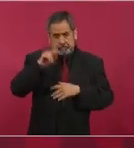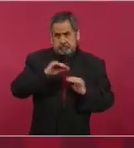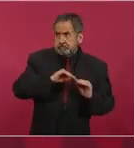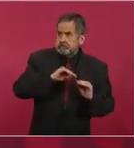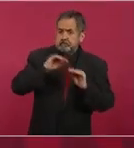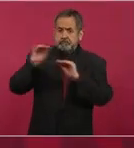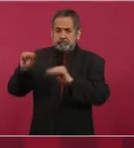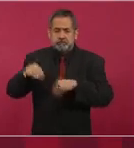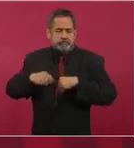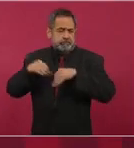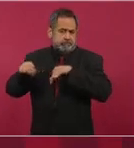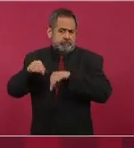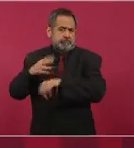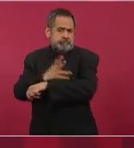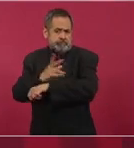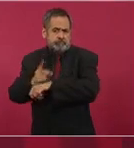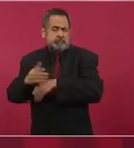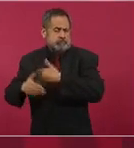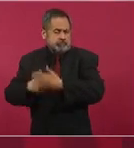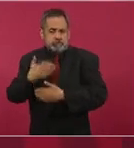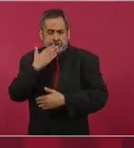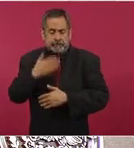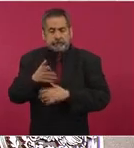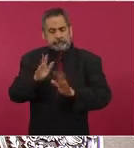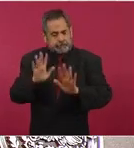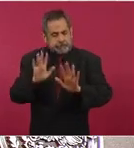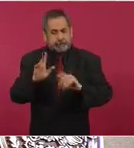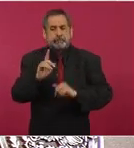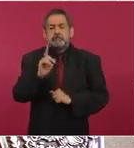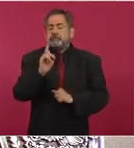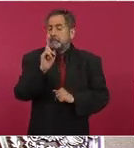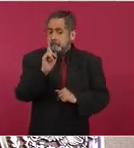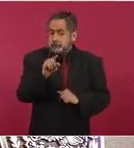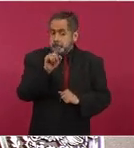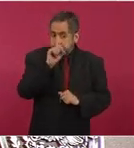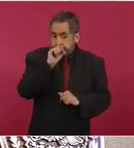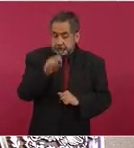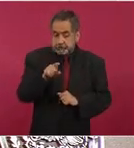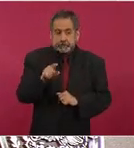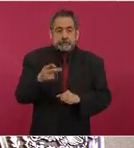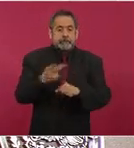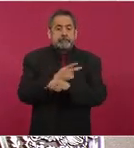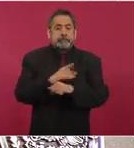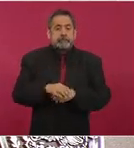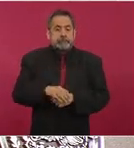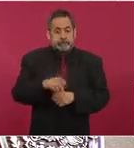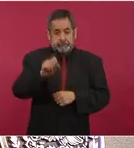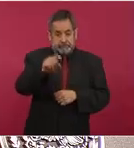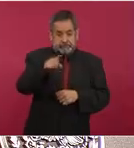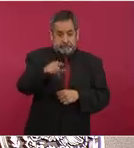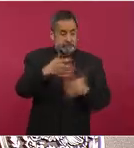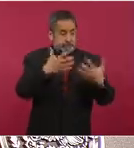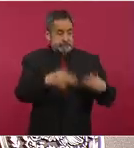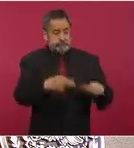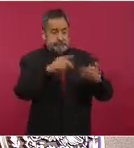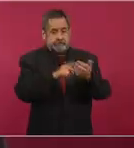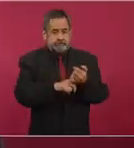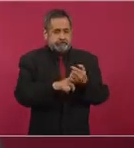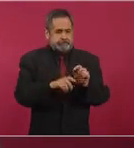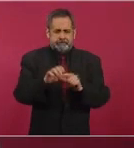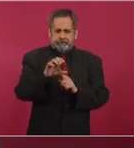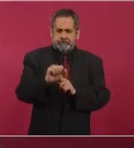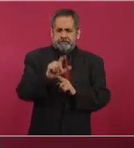honradamente. Bueno, pero allá mismo estaba esta empresa Calica,